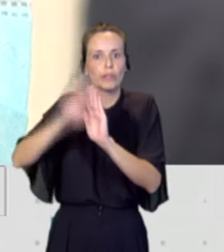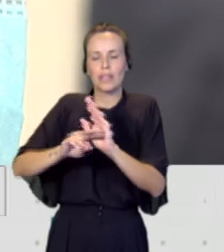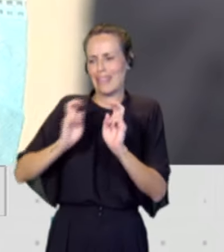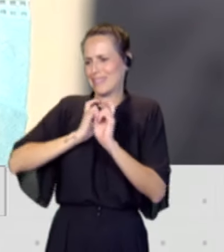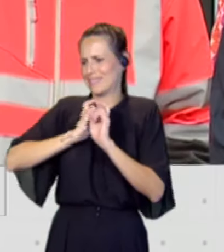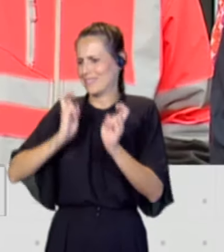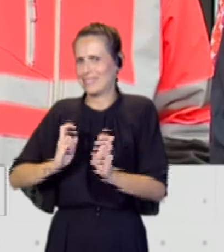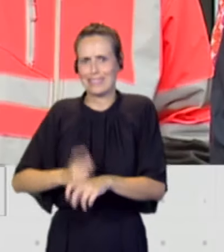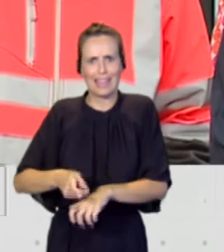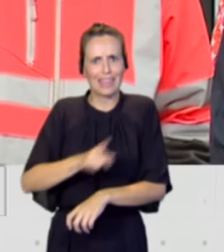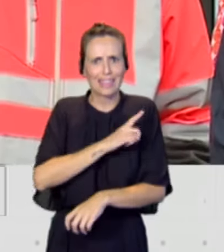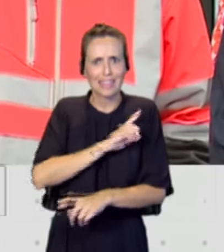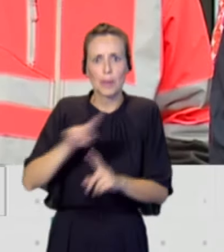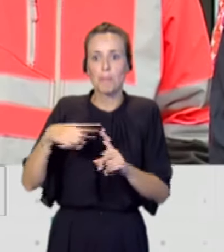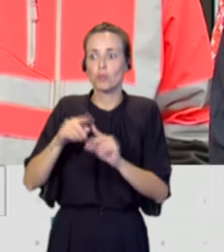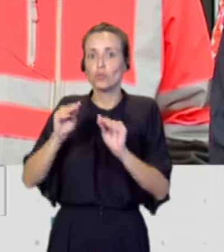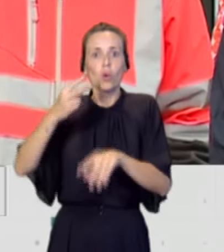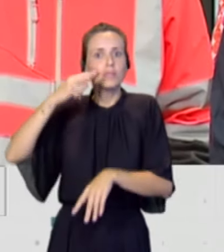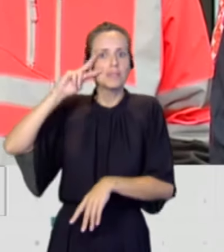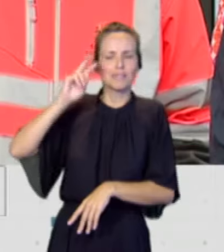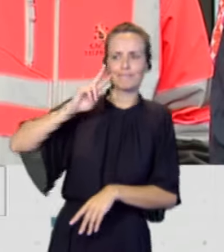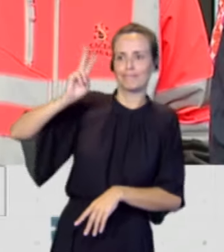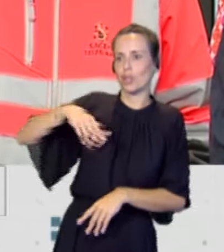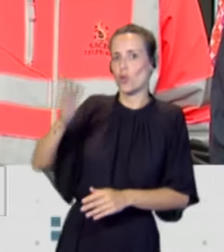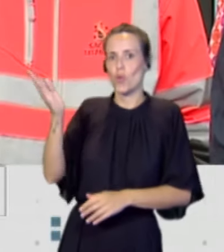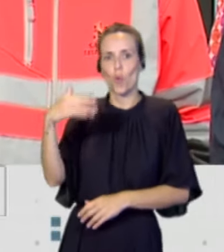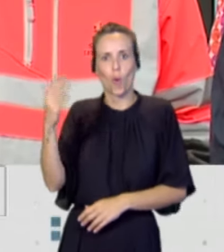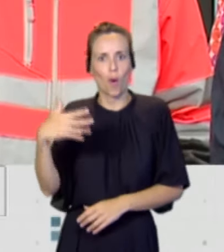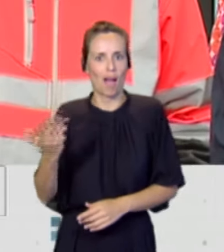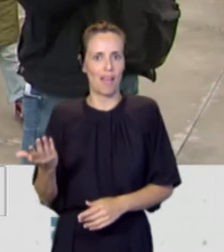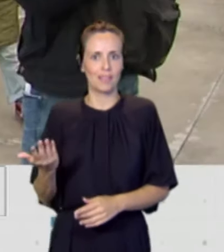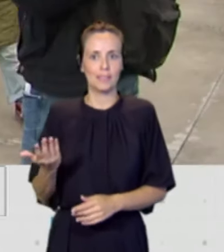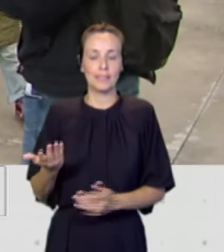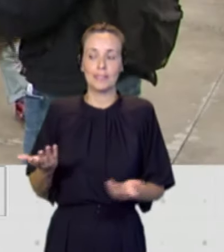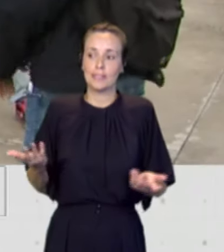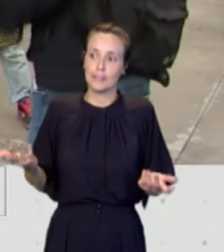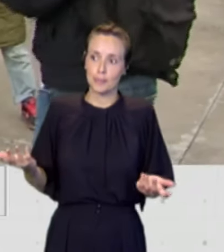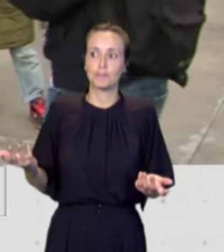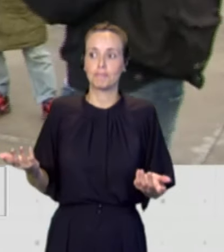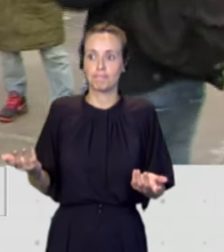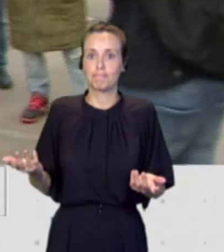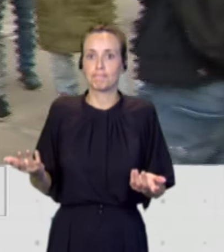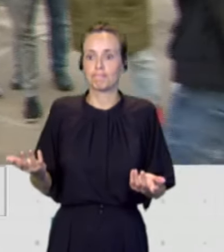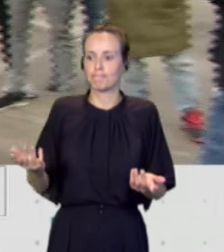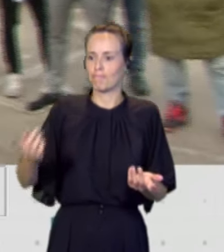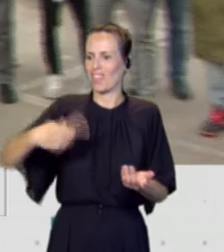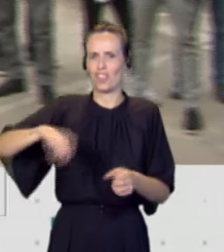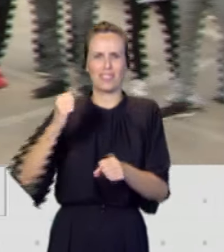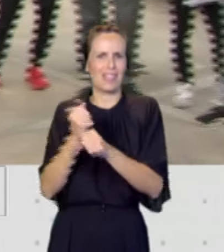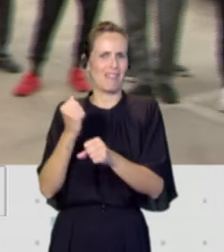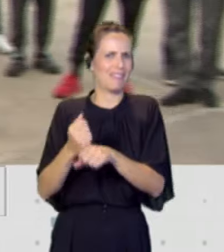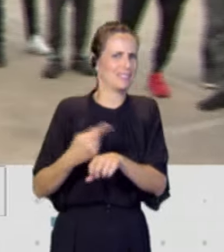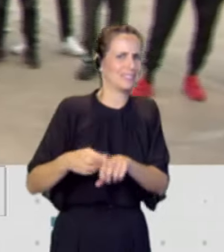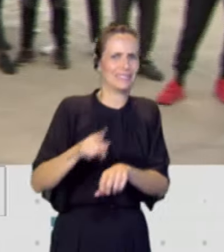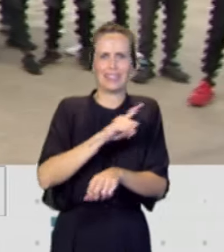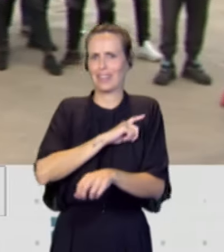la experiencia, no se les reconoce la cualificación y se les satura hasta el punto de que en cuestión